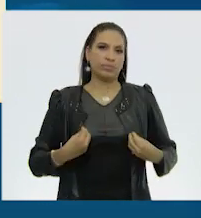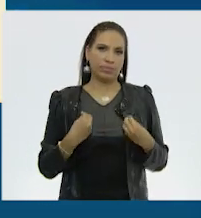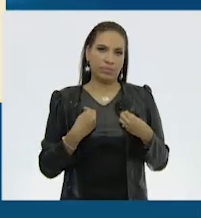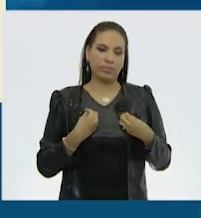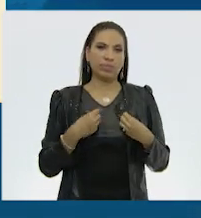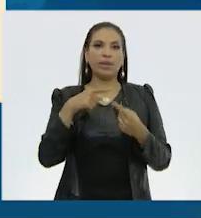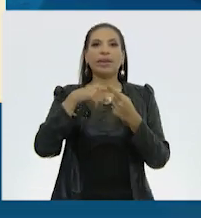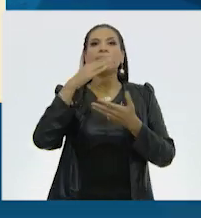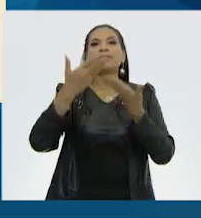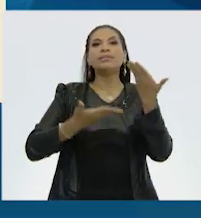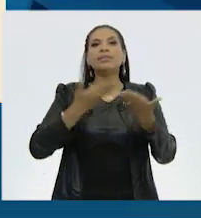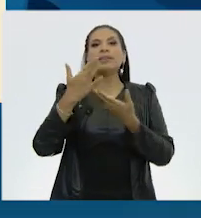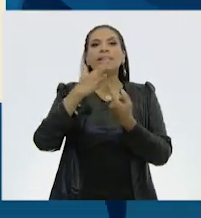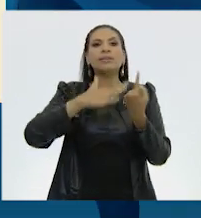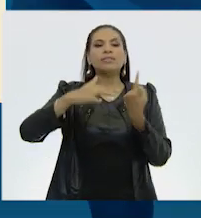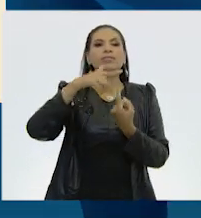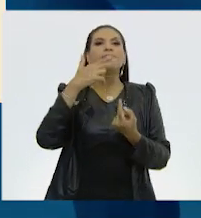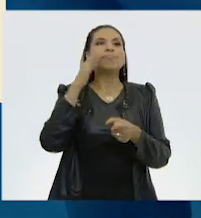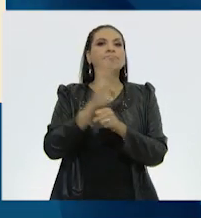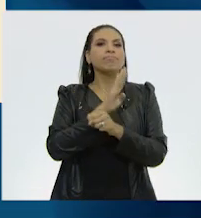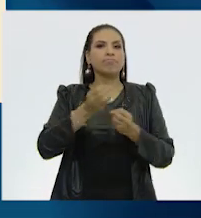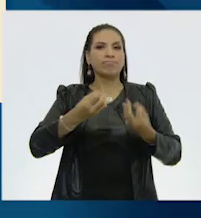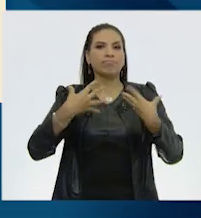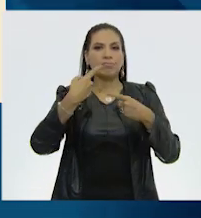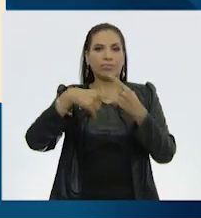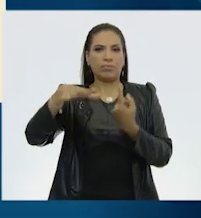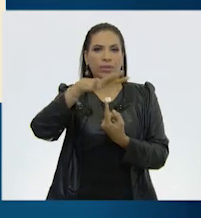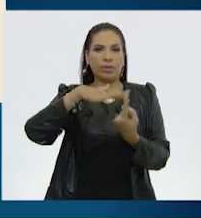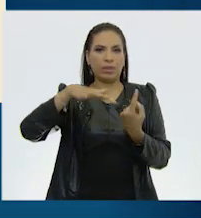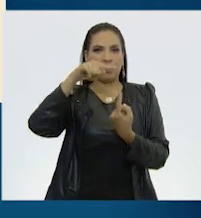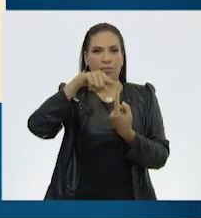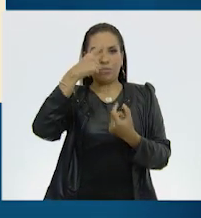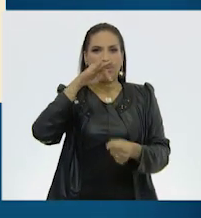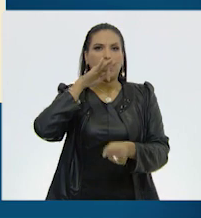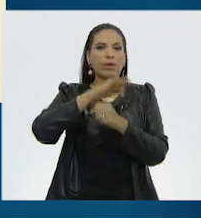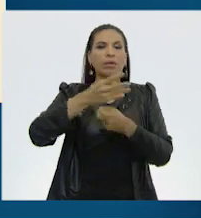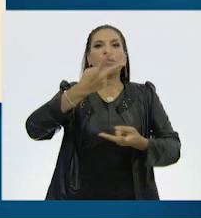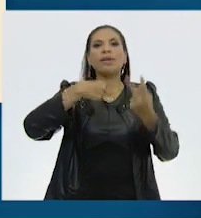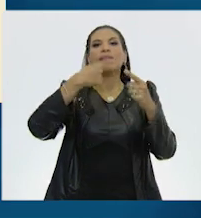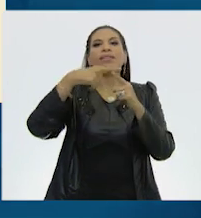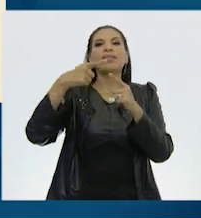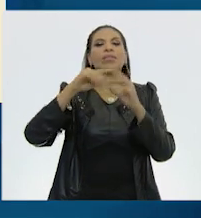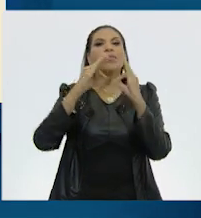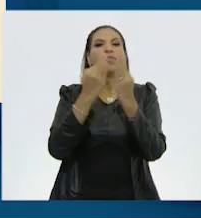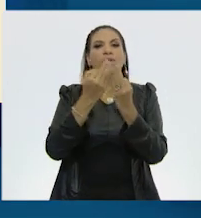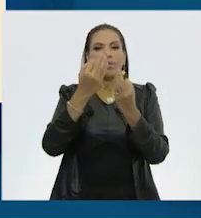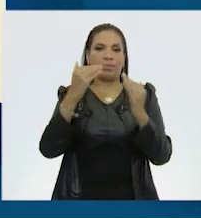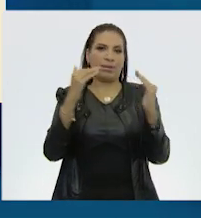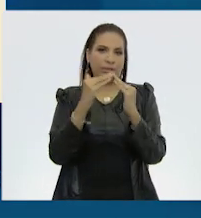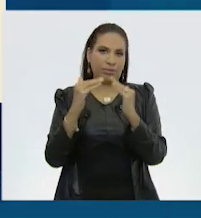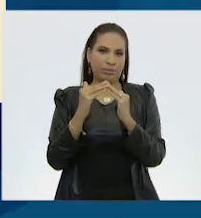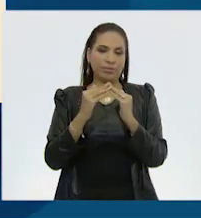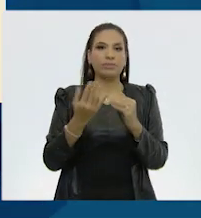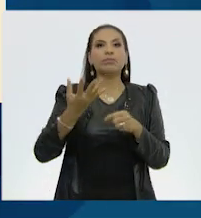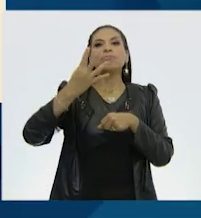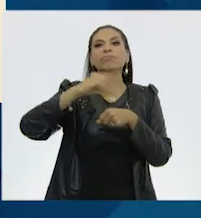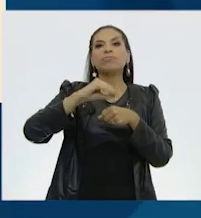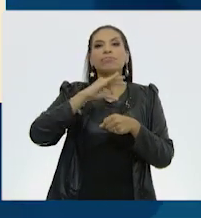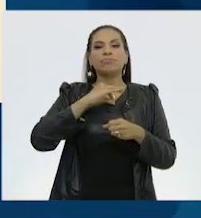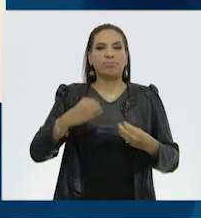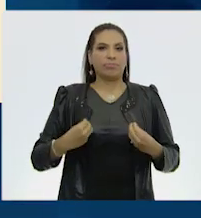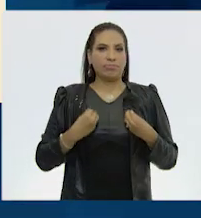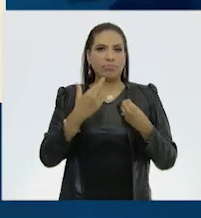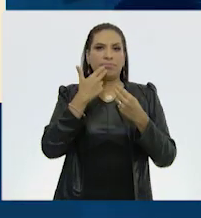Los servicios ambientales son los beneficios que nos brindan las áreas naturales protegidas y llegan en diversas formas hasta nuestro hogar, permitiendo nuestra